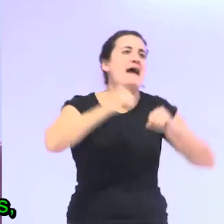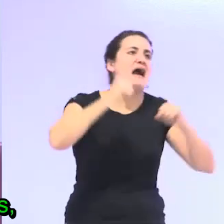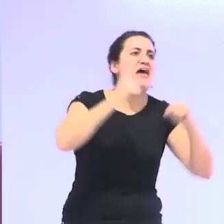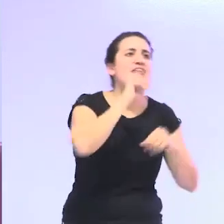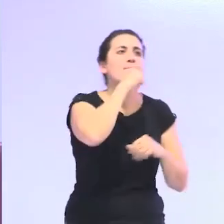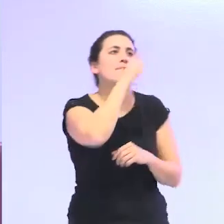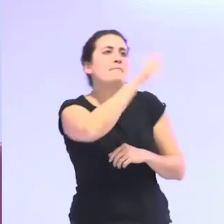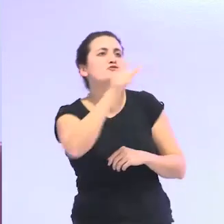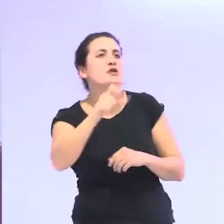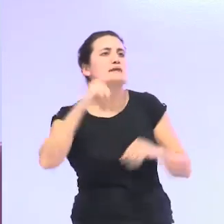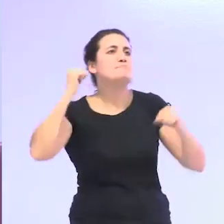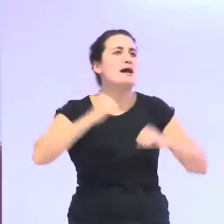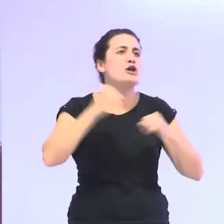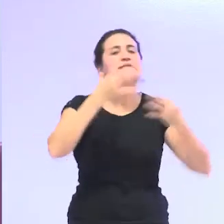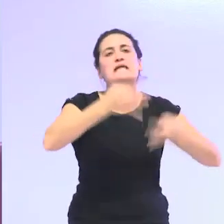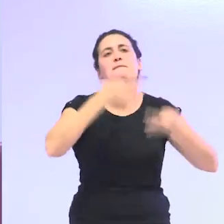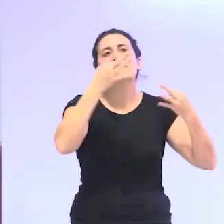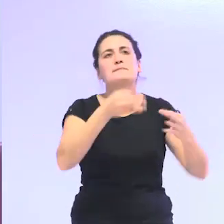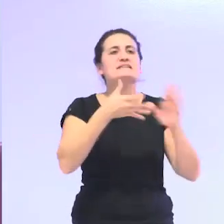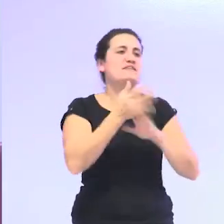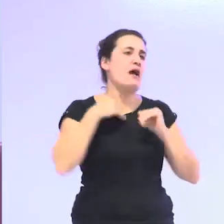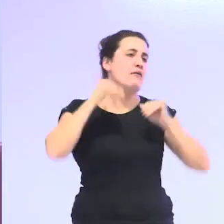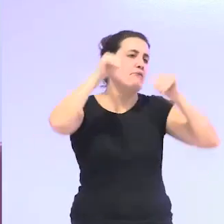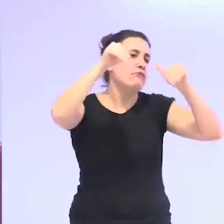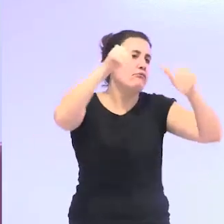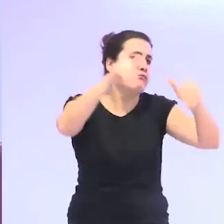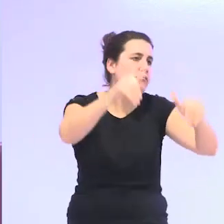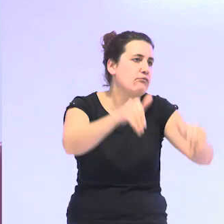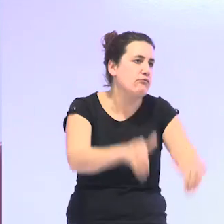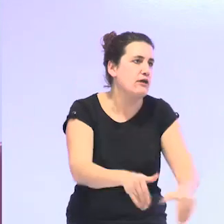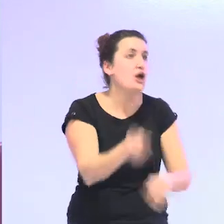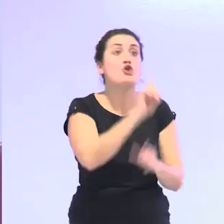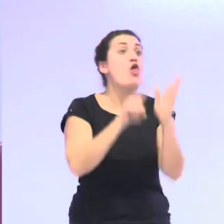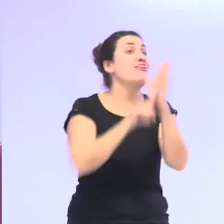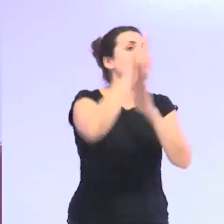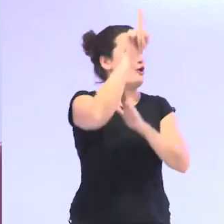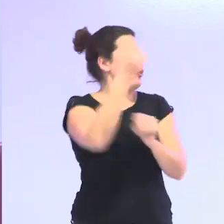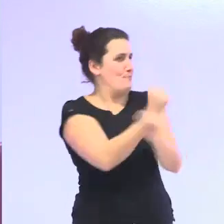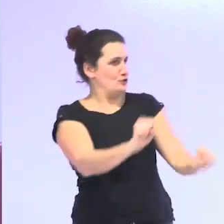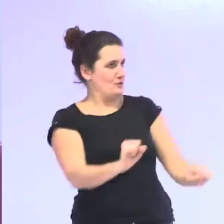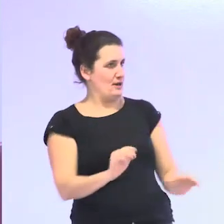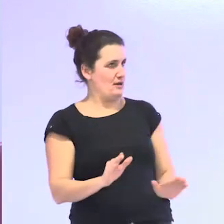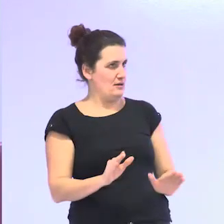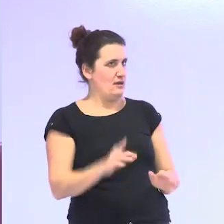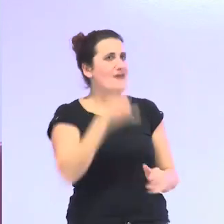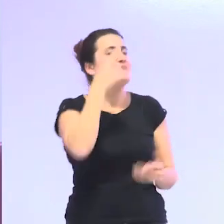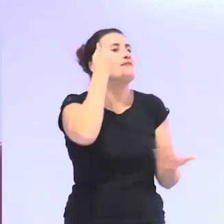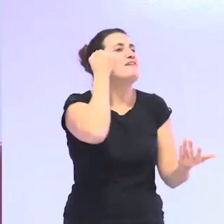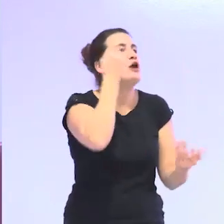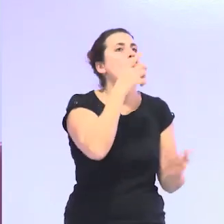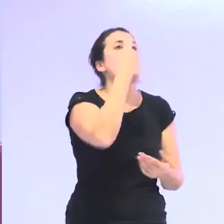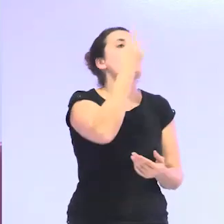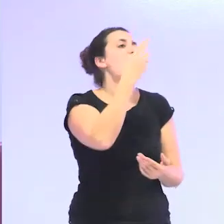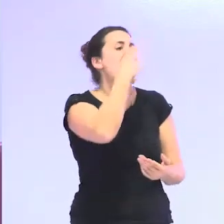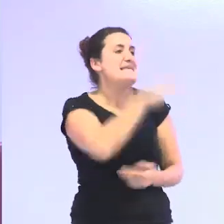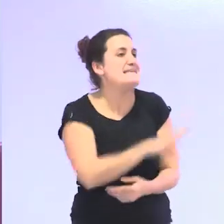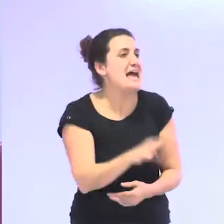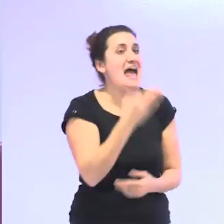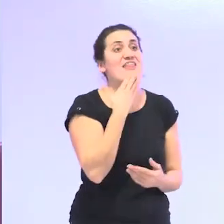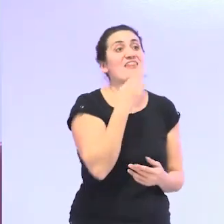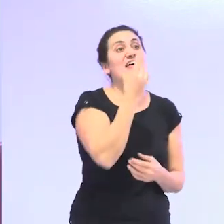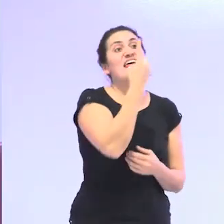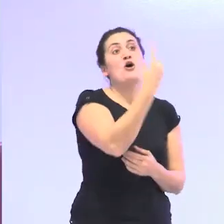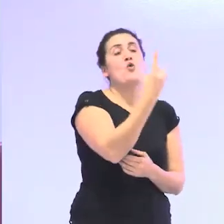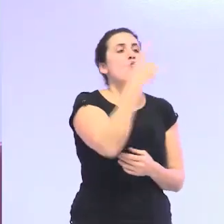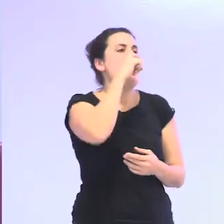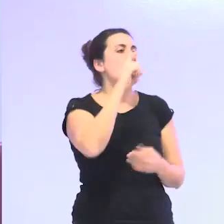mayores siempre estamos hablando de declive y no estamos hablando de desarrollo fijaros si una niña cumple un año de 5